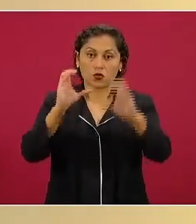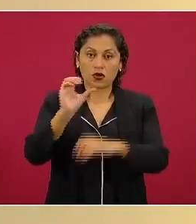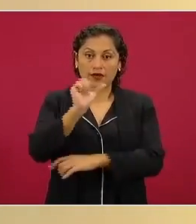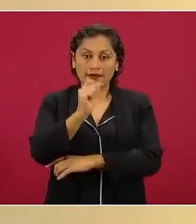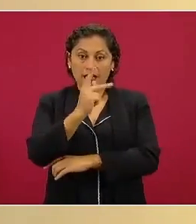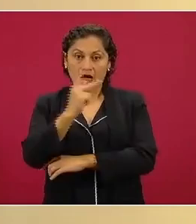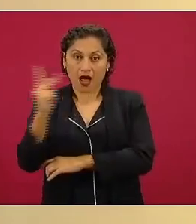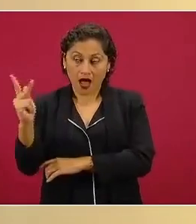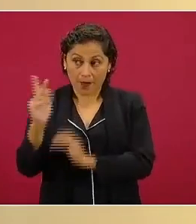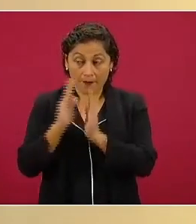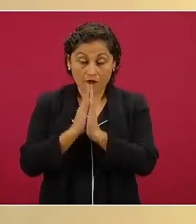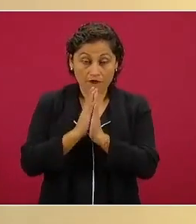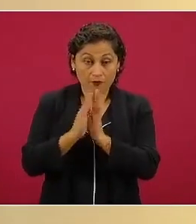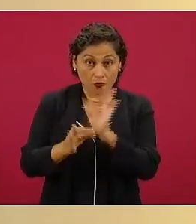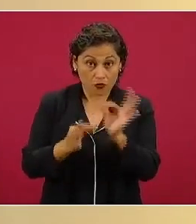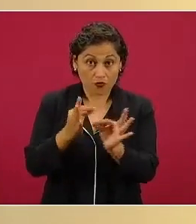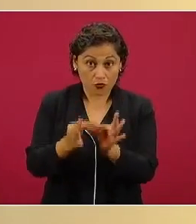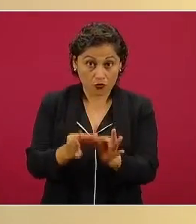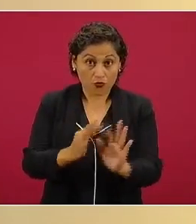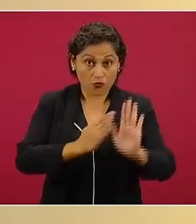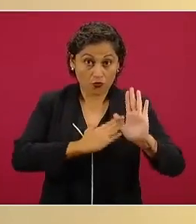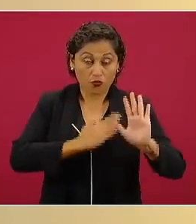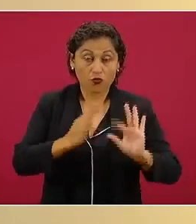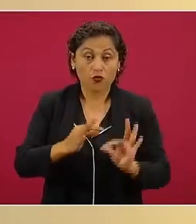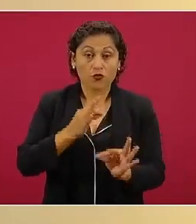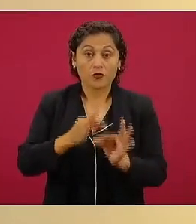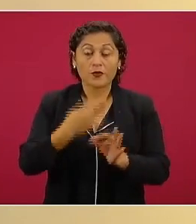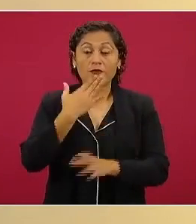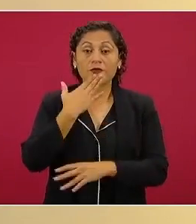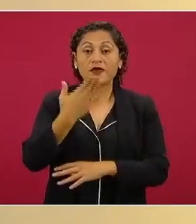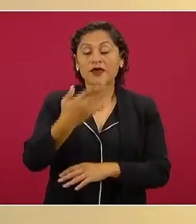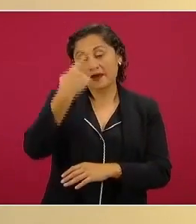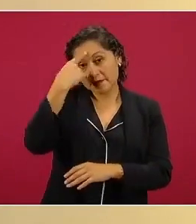decir que cumplamos para que no haya